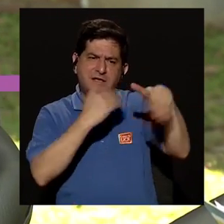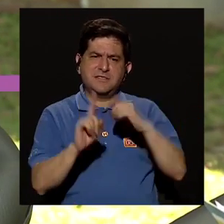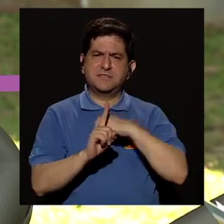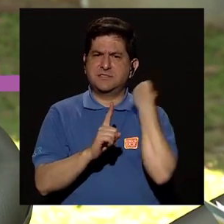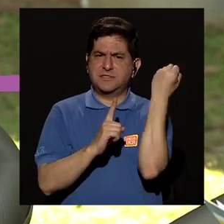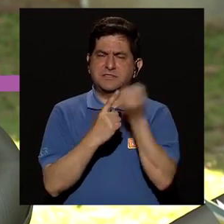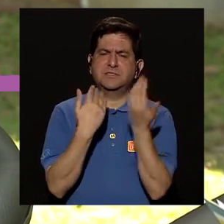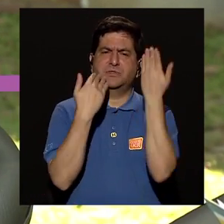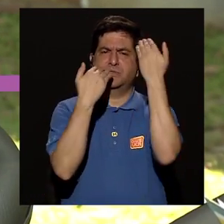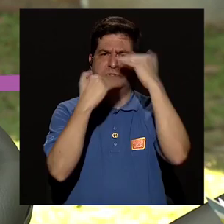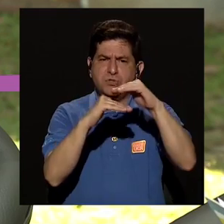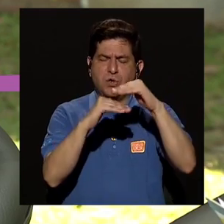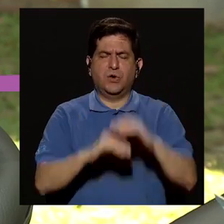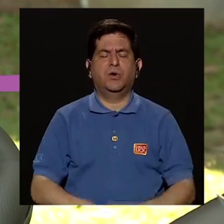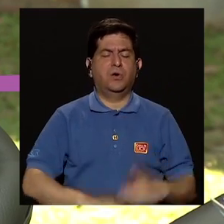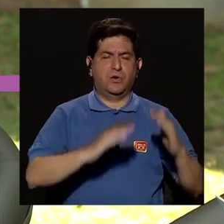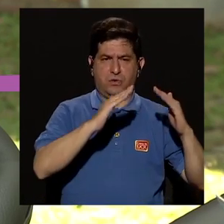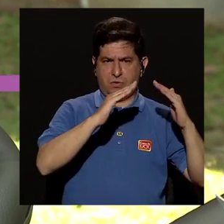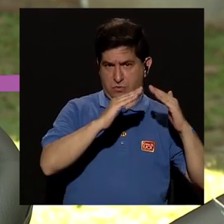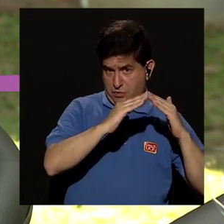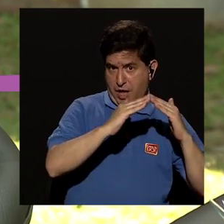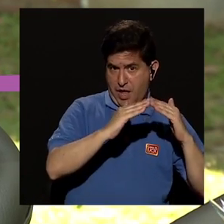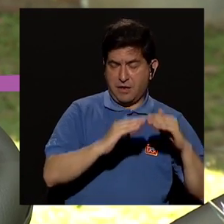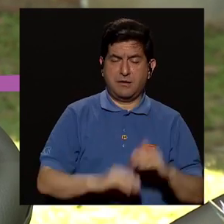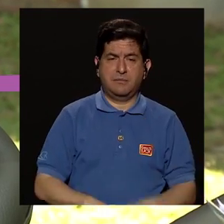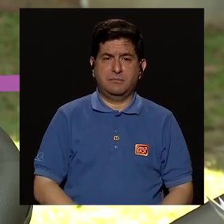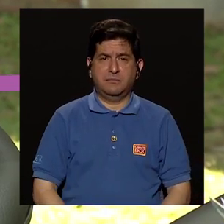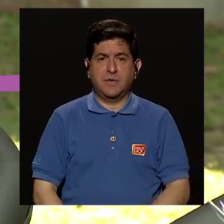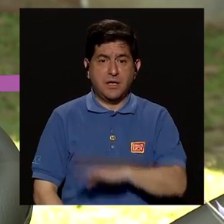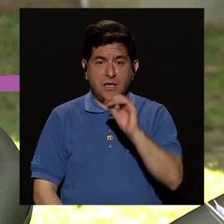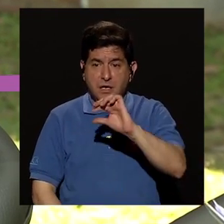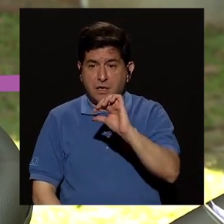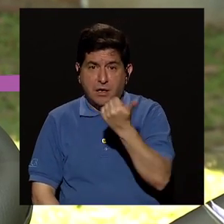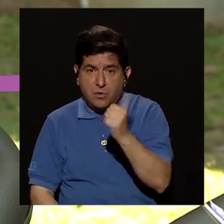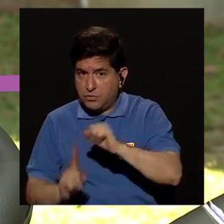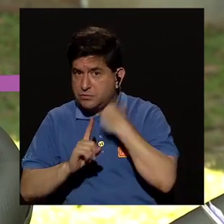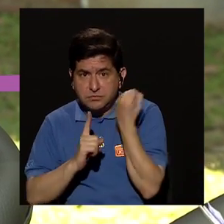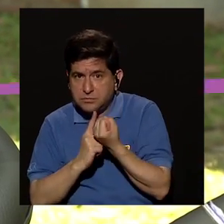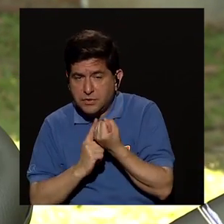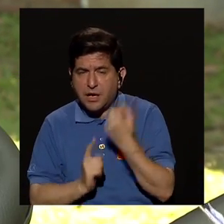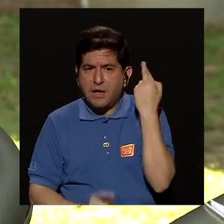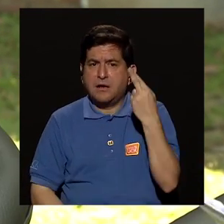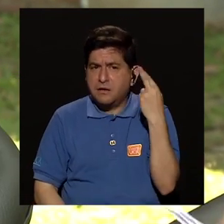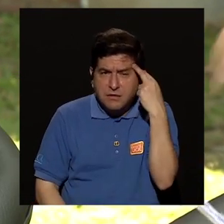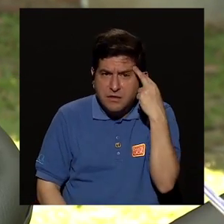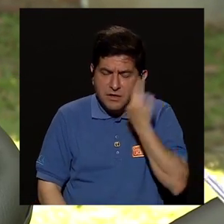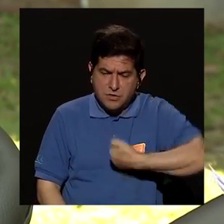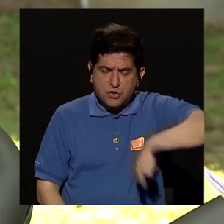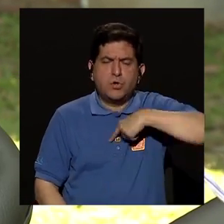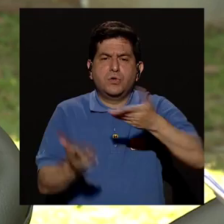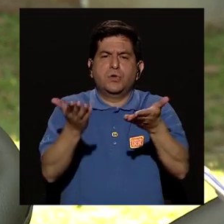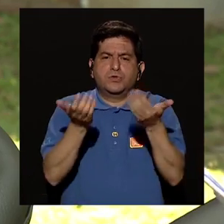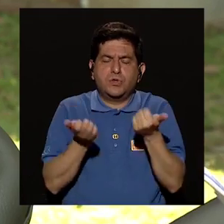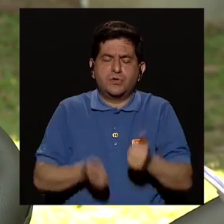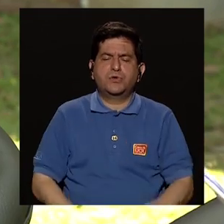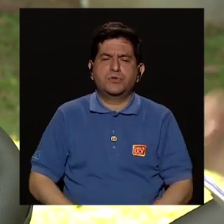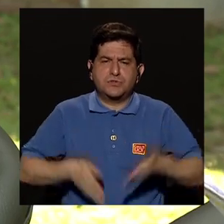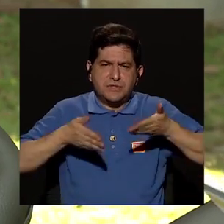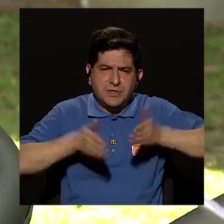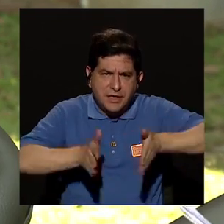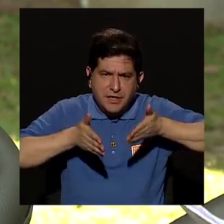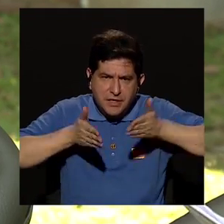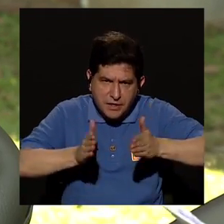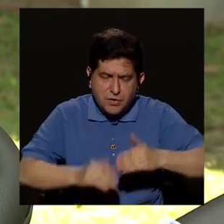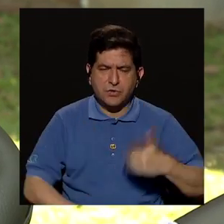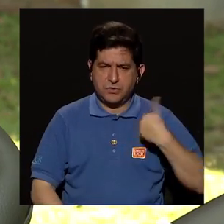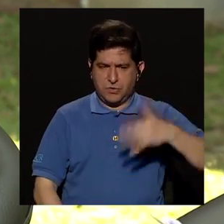todo este asunto de los límites en el hogar y demás radica en que queremos que nuestros hijos e